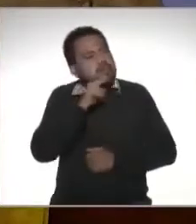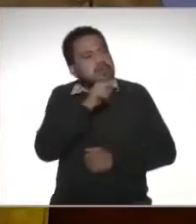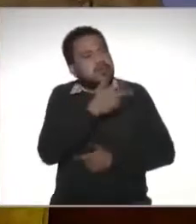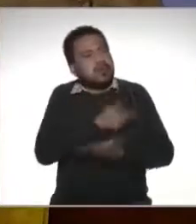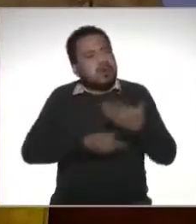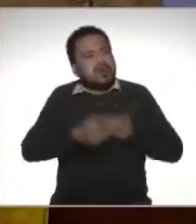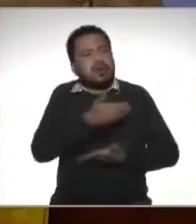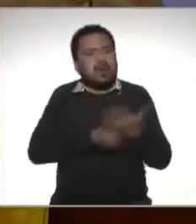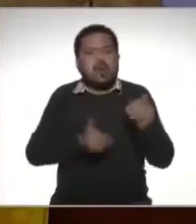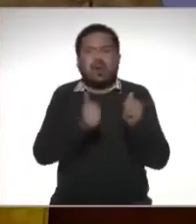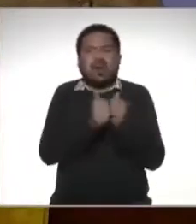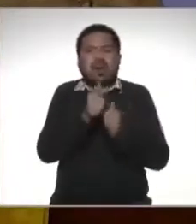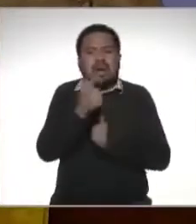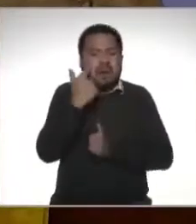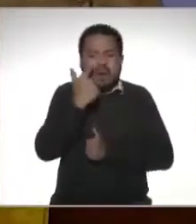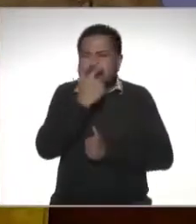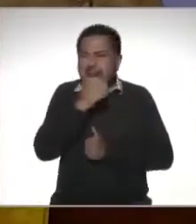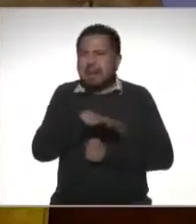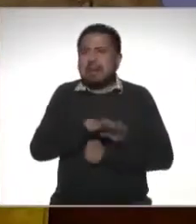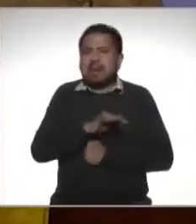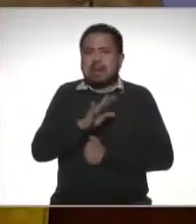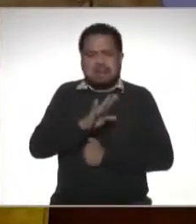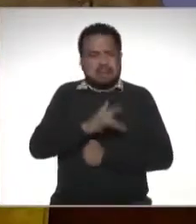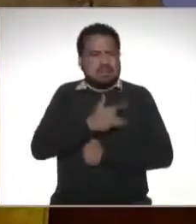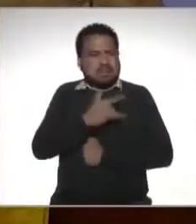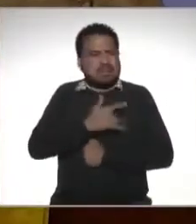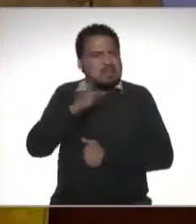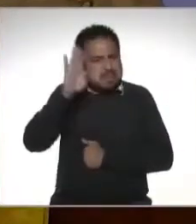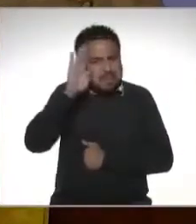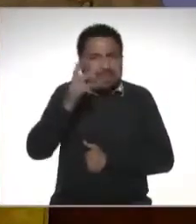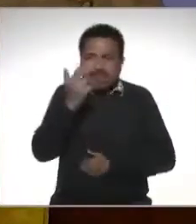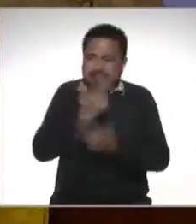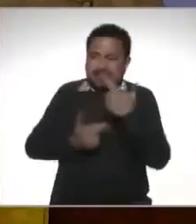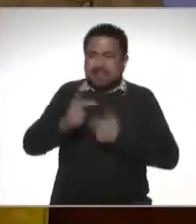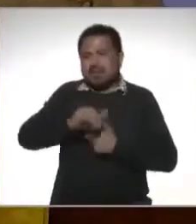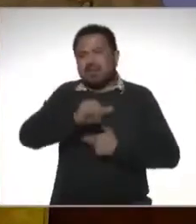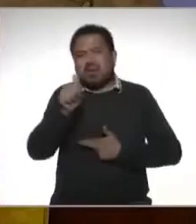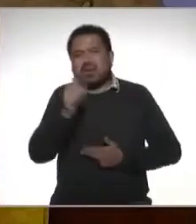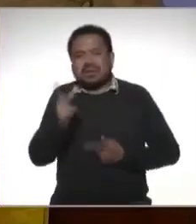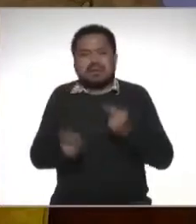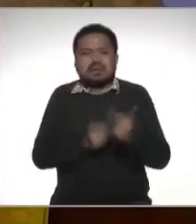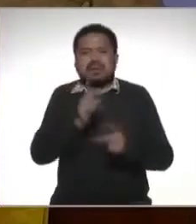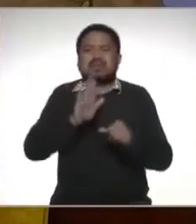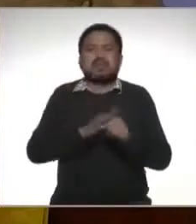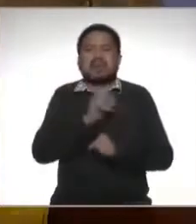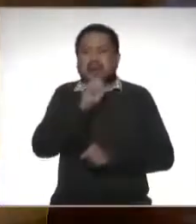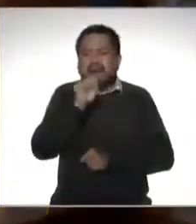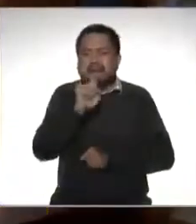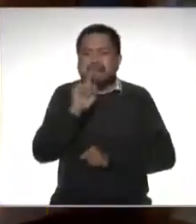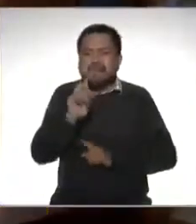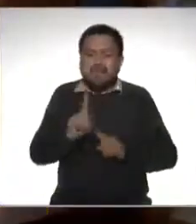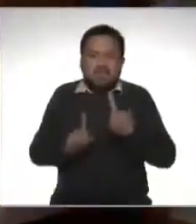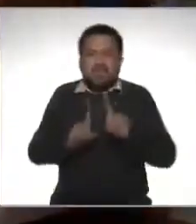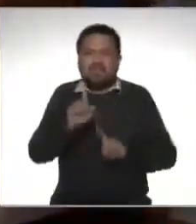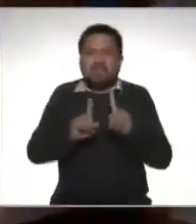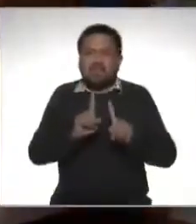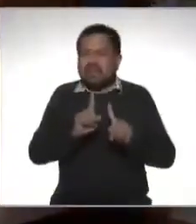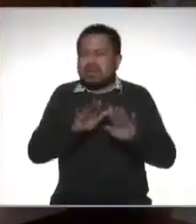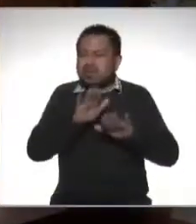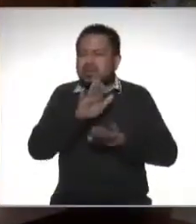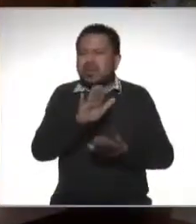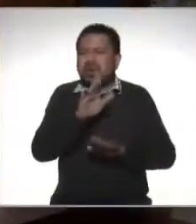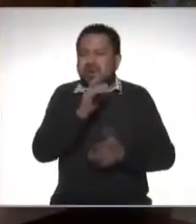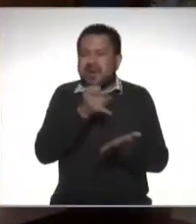compartirla con ustedes con quien ustedes consideren y pues quiero regresar con algunas preguntas porque también tenemos algunas dudas de la declaración